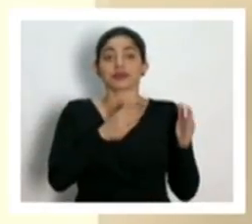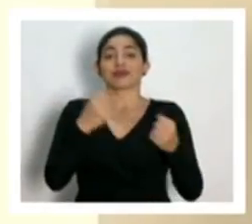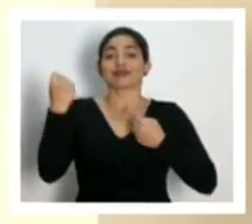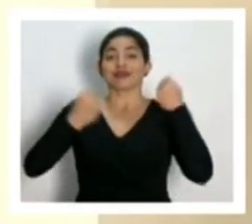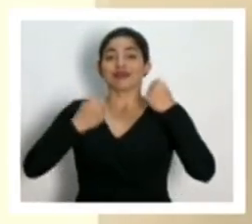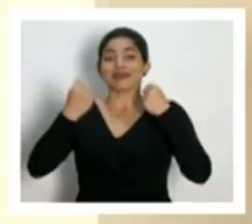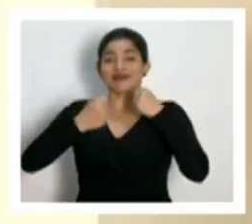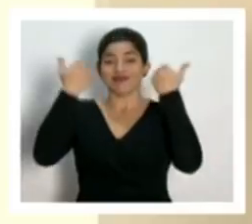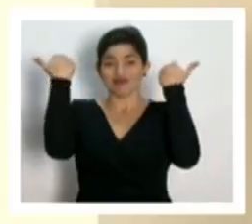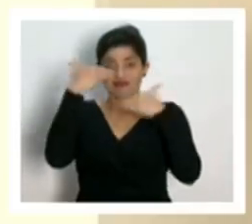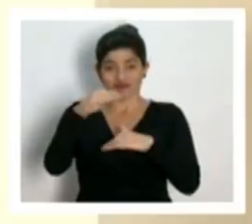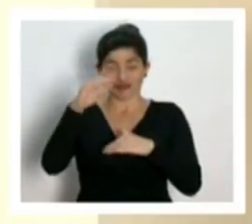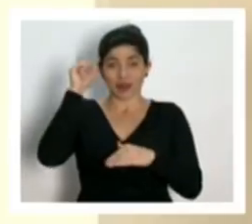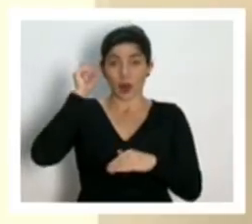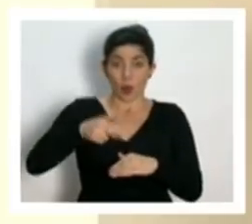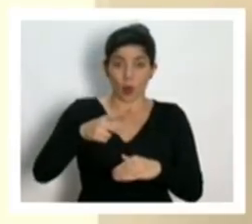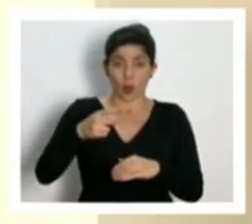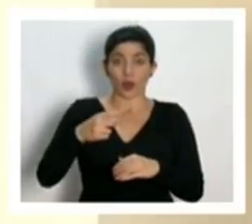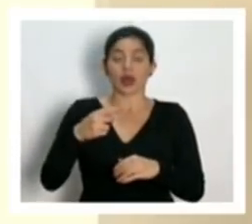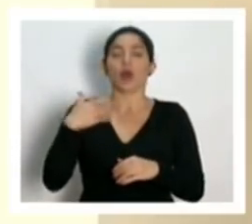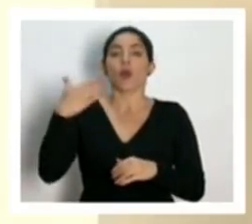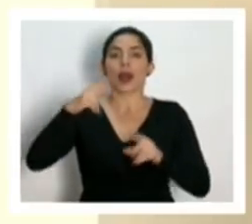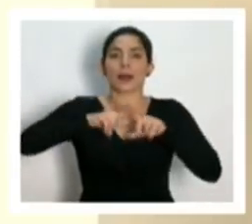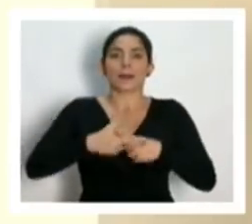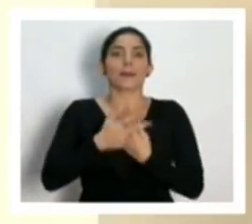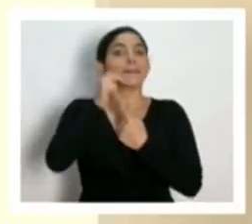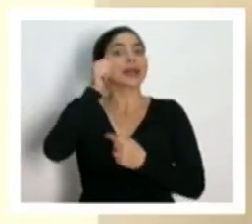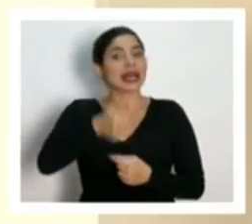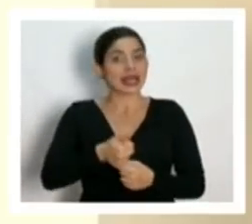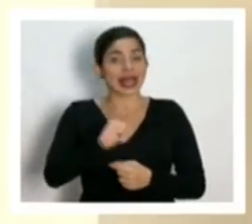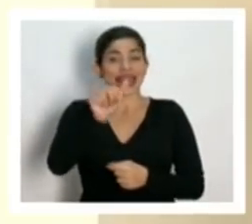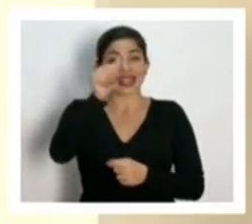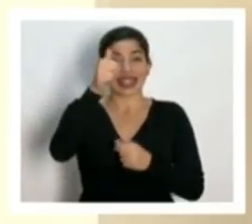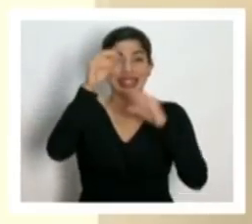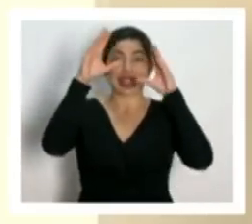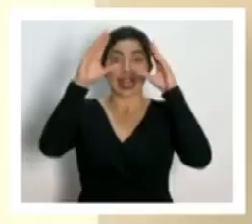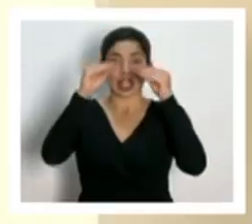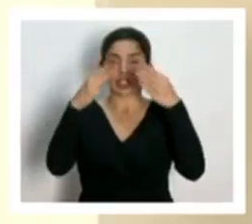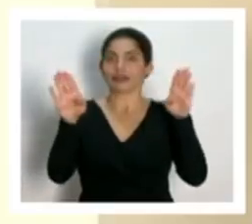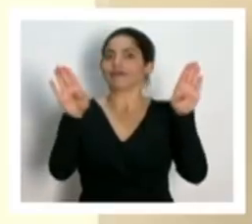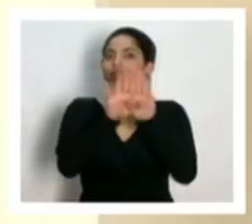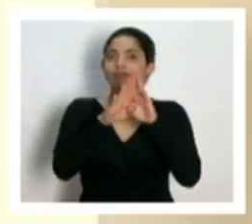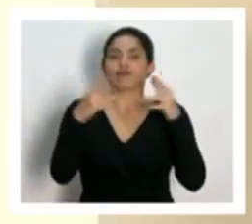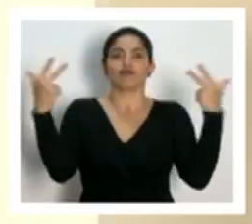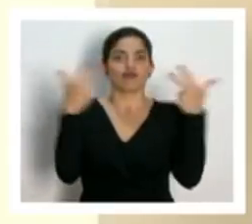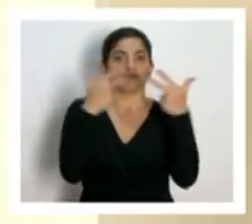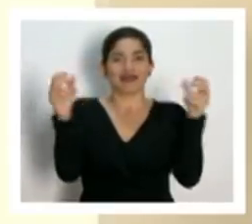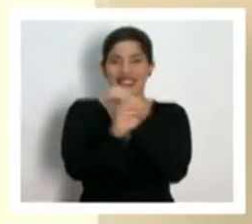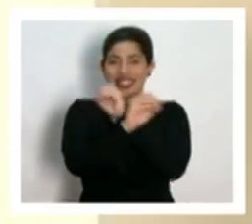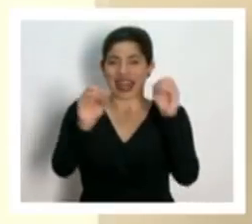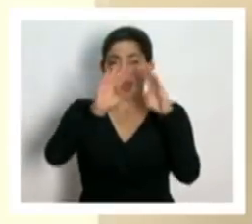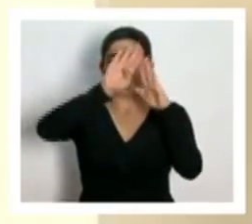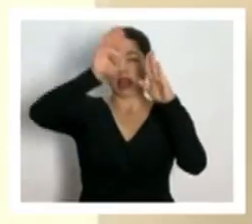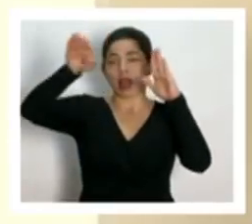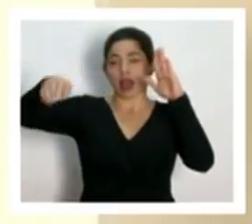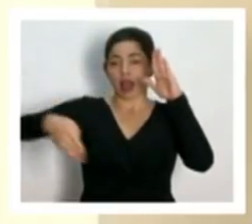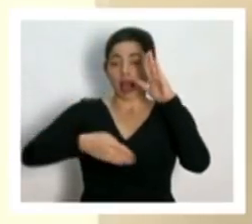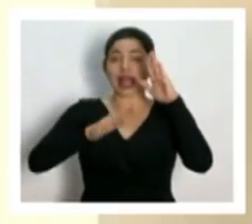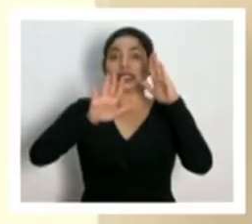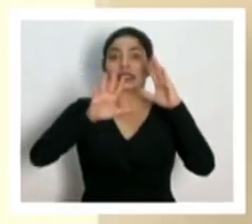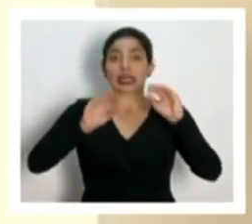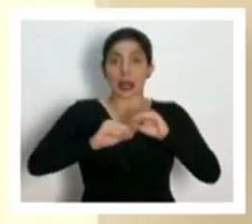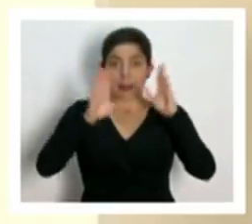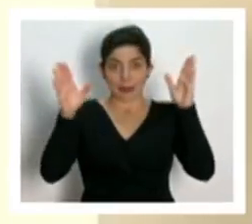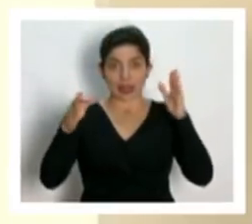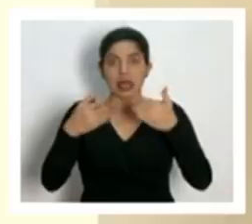vehicular sanitaria que la disposición es a partir de mañana de las 10 de la noche a las 5 de la mañana del día siguiente